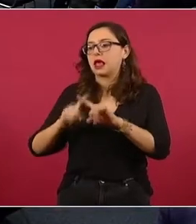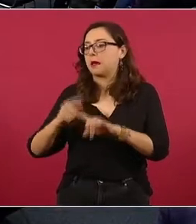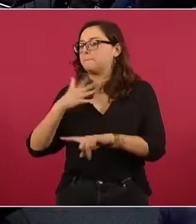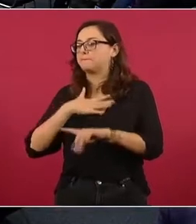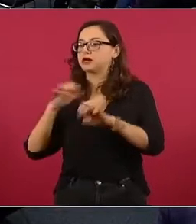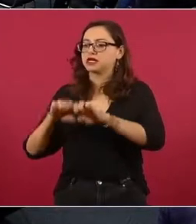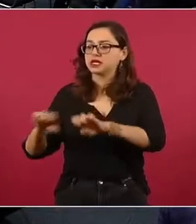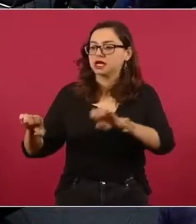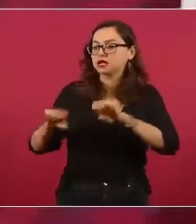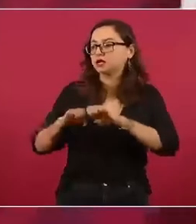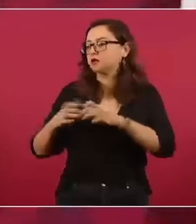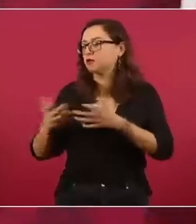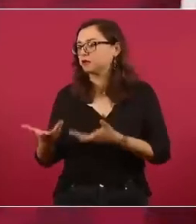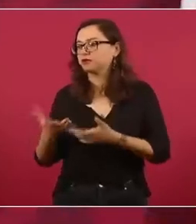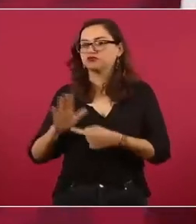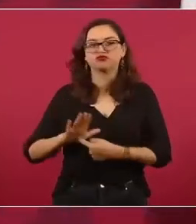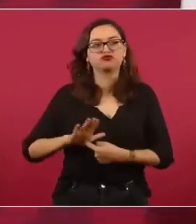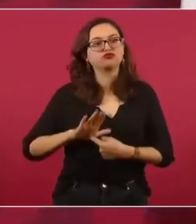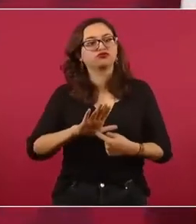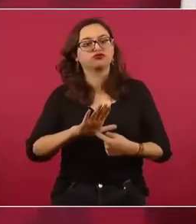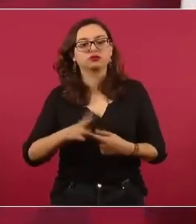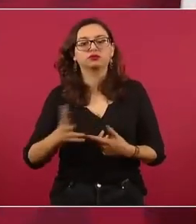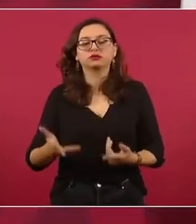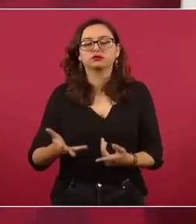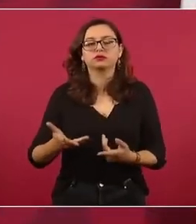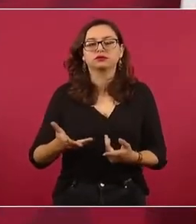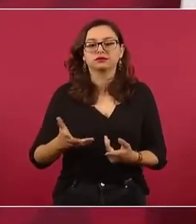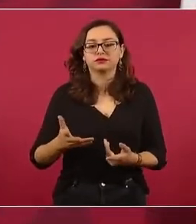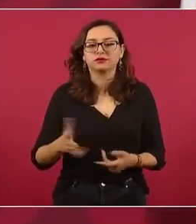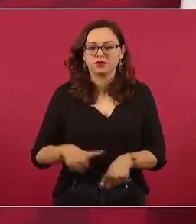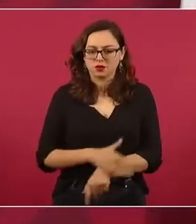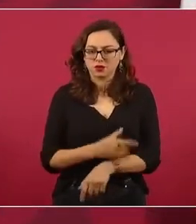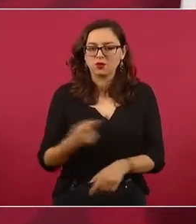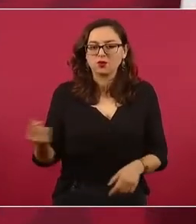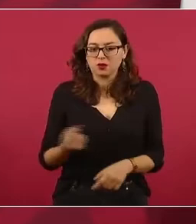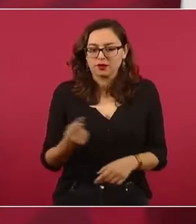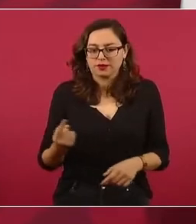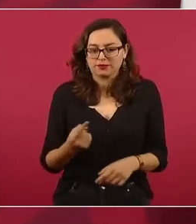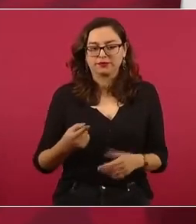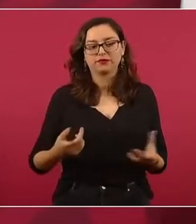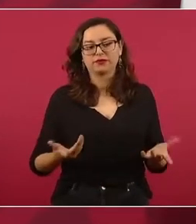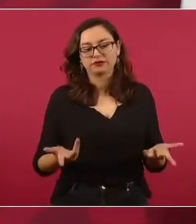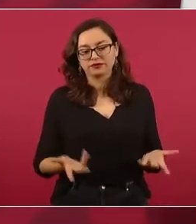como parte de la guerra sucia en contra de nosotros